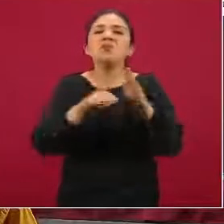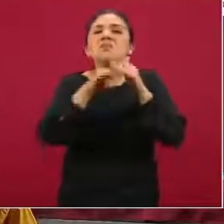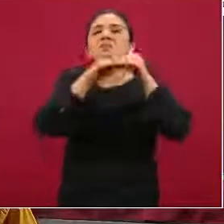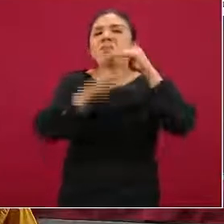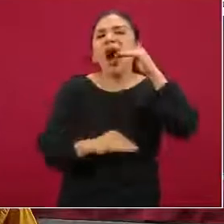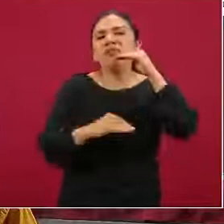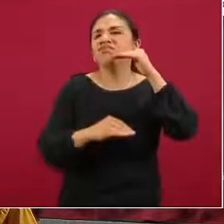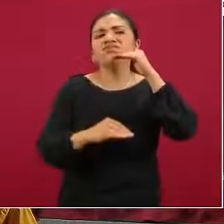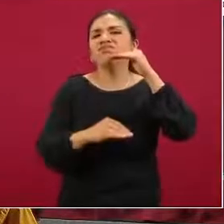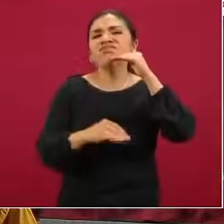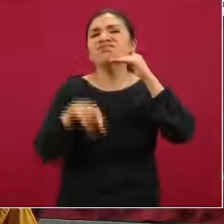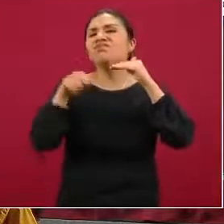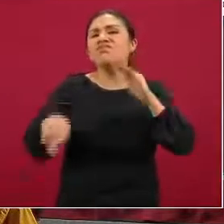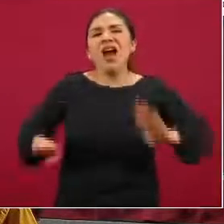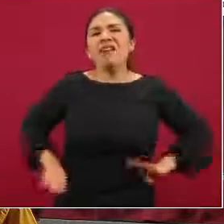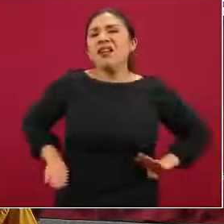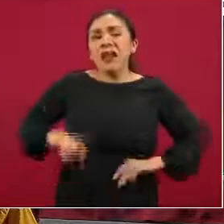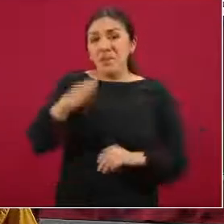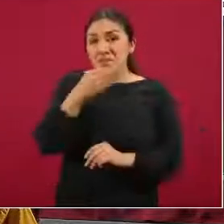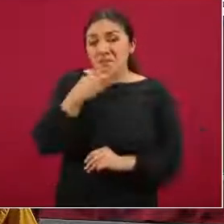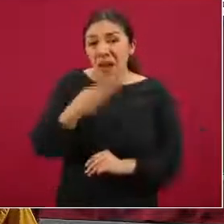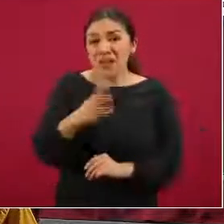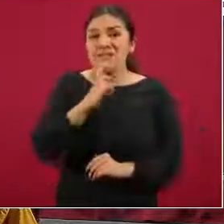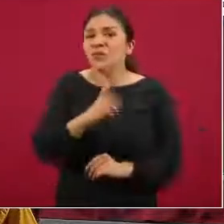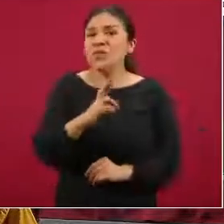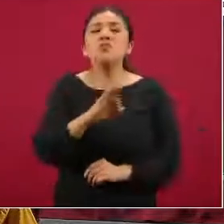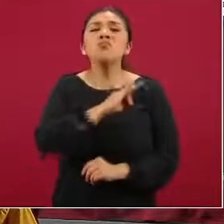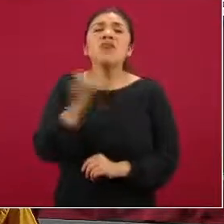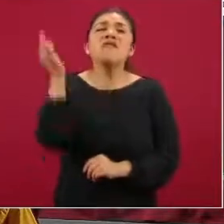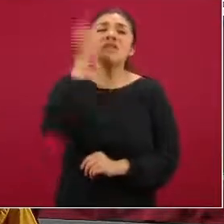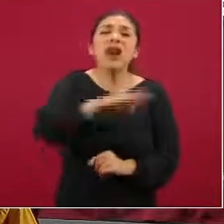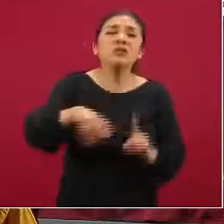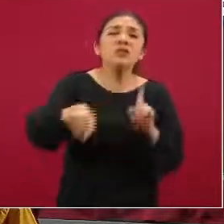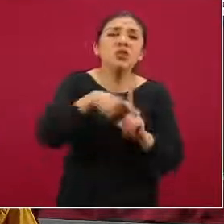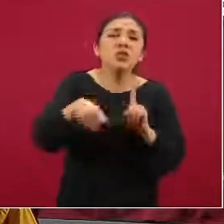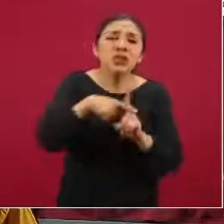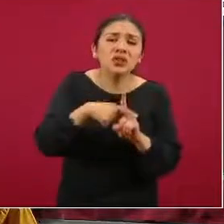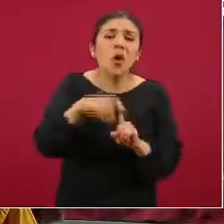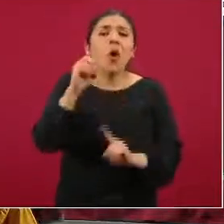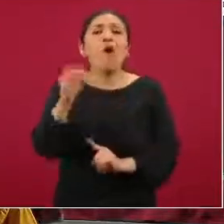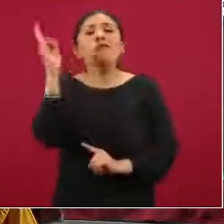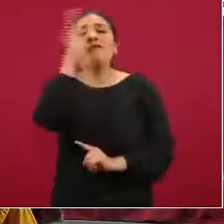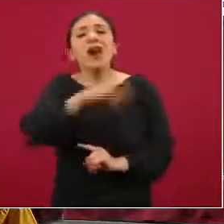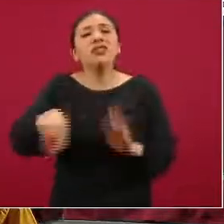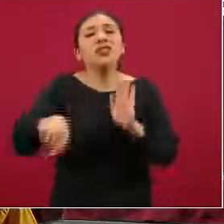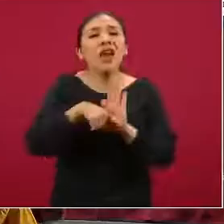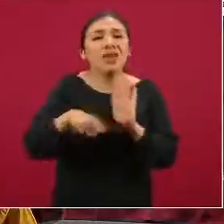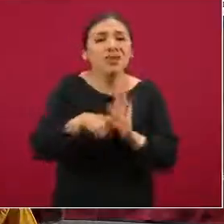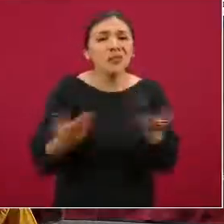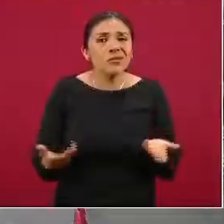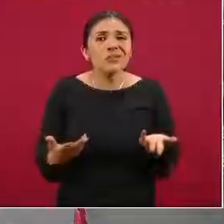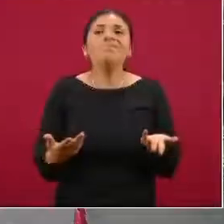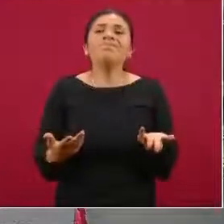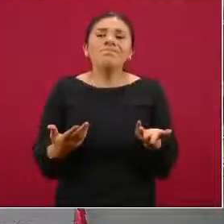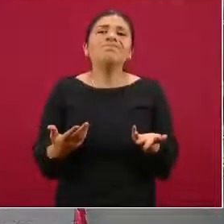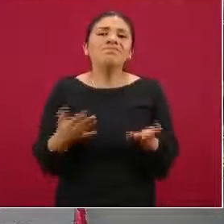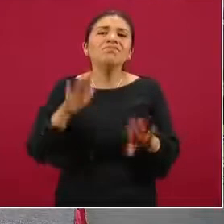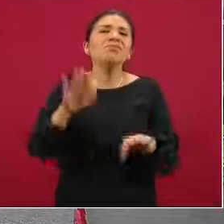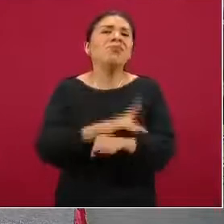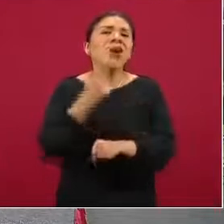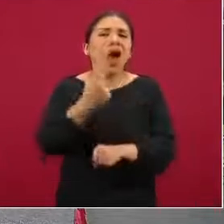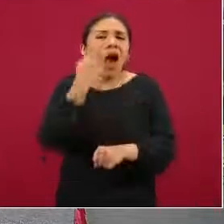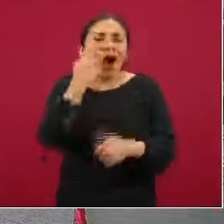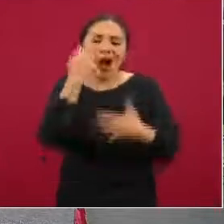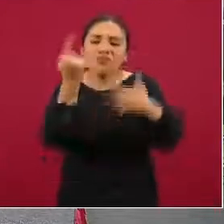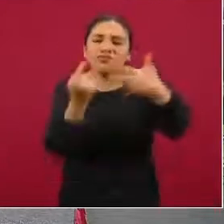bajas, lo que quiere decir que vamos a tener resultados falsos positivos, resultados falsos negativos por muchas de las consideraciones.